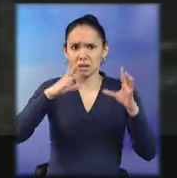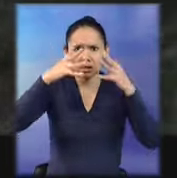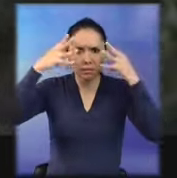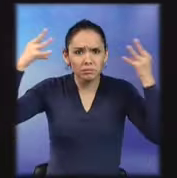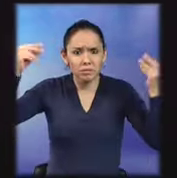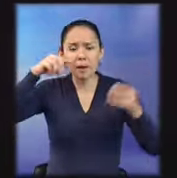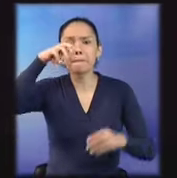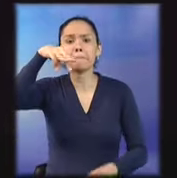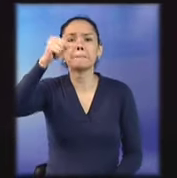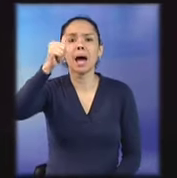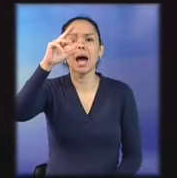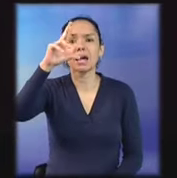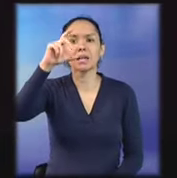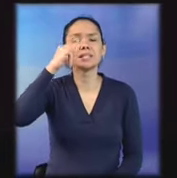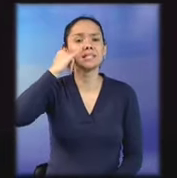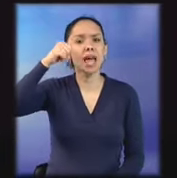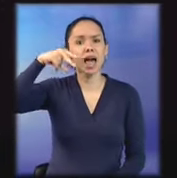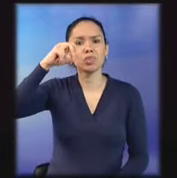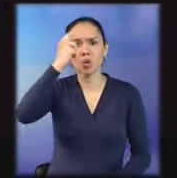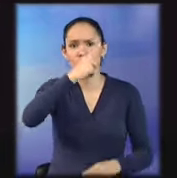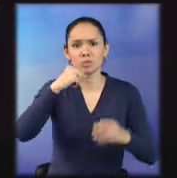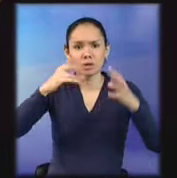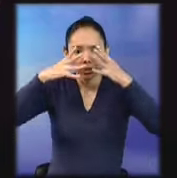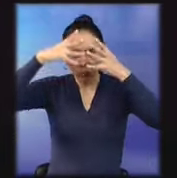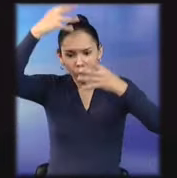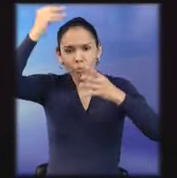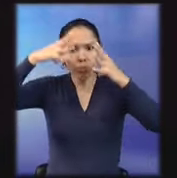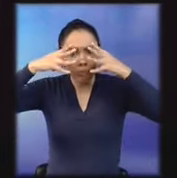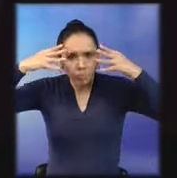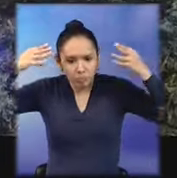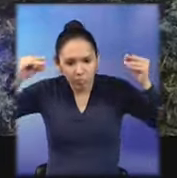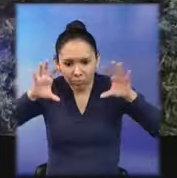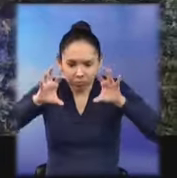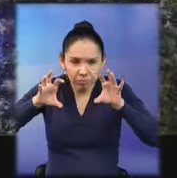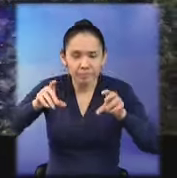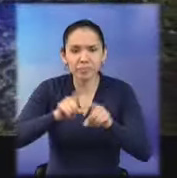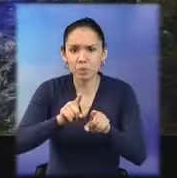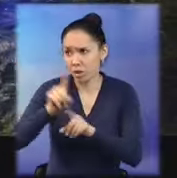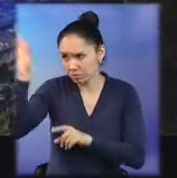marcianos. Y llamamos al 110 para que vieran qué p*** se iban a hacer.